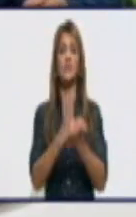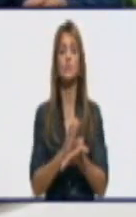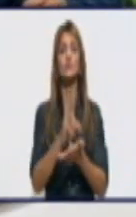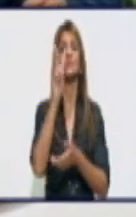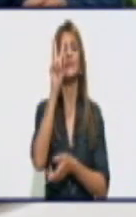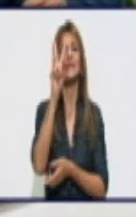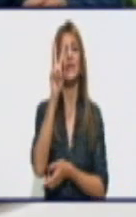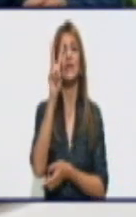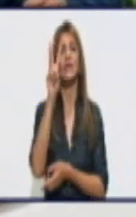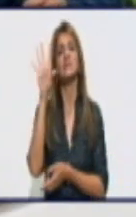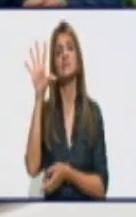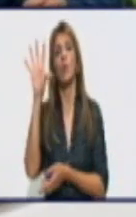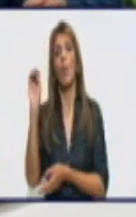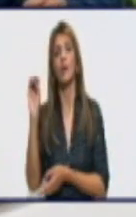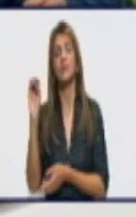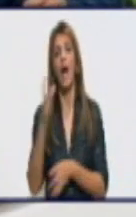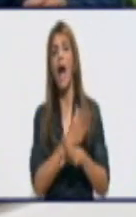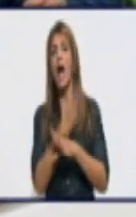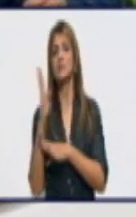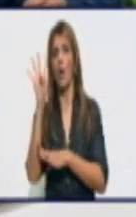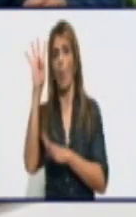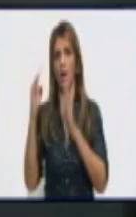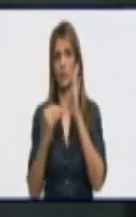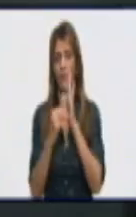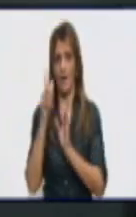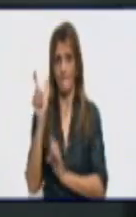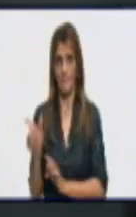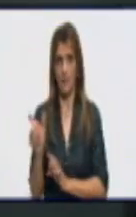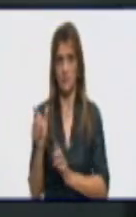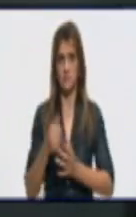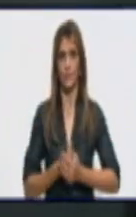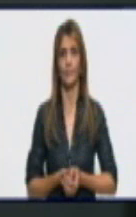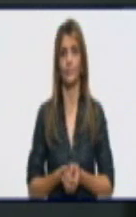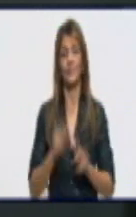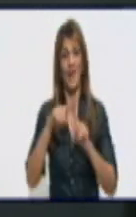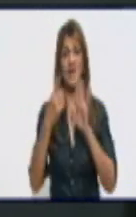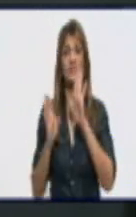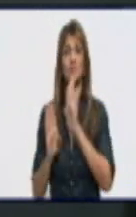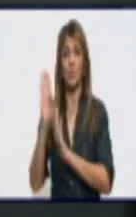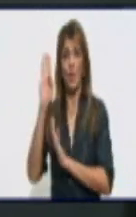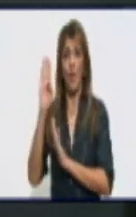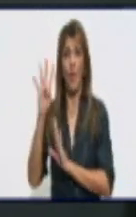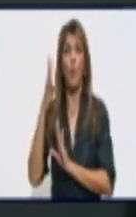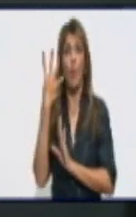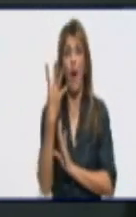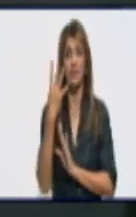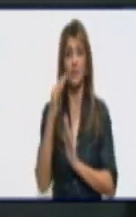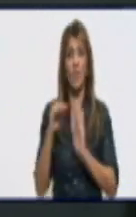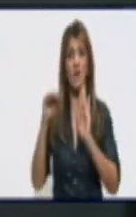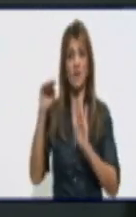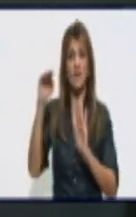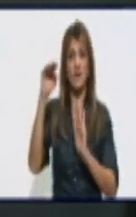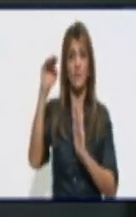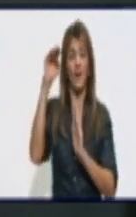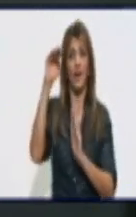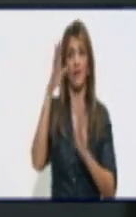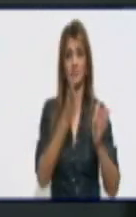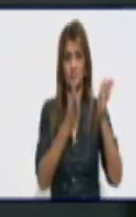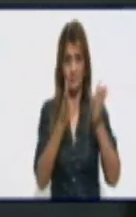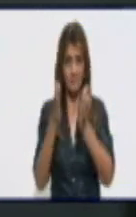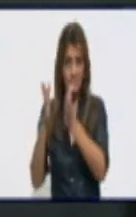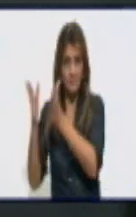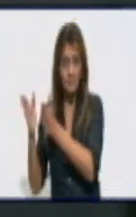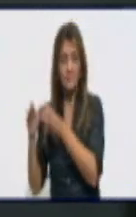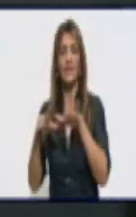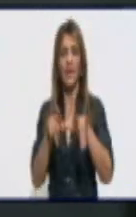hasta 4 mil pesos. Por tanto, ahí subió cuatro niveles que le va a dar la posibilidad de